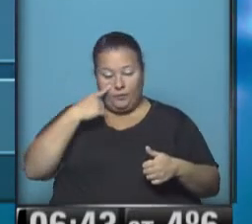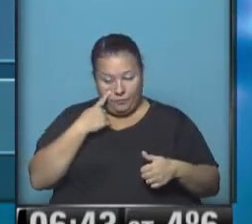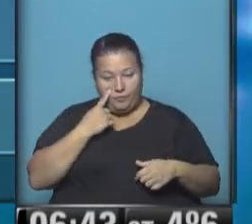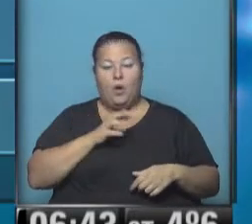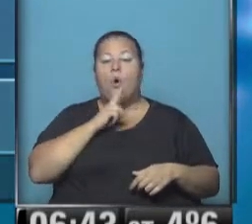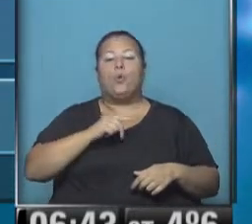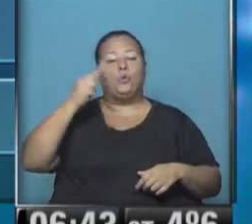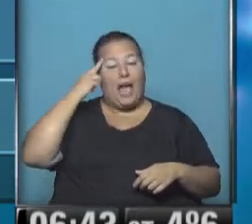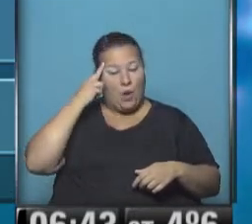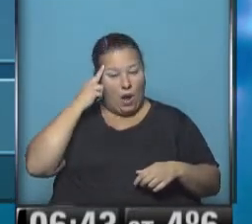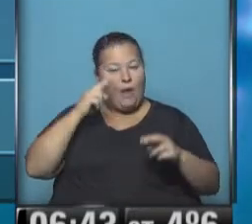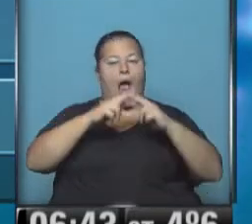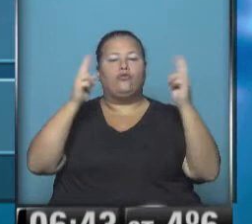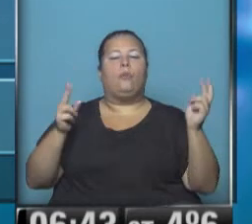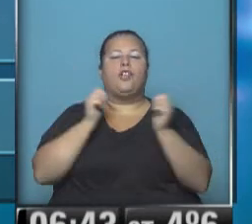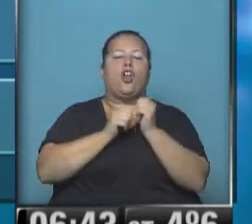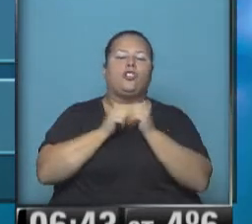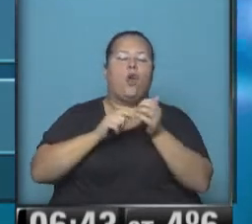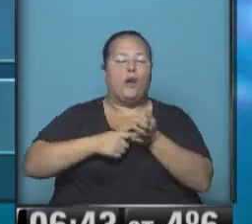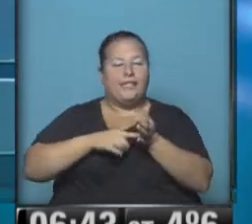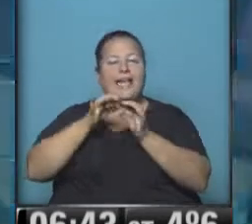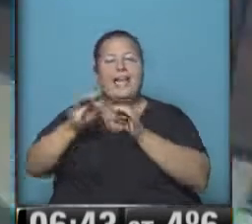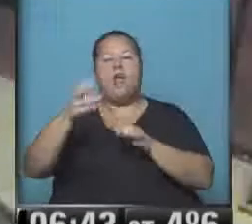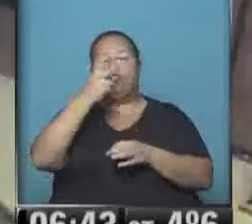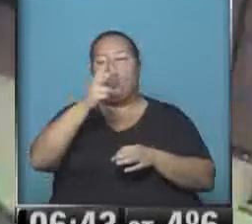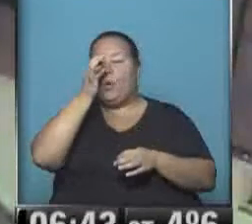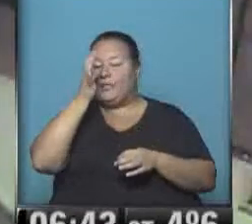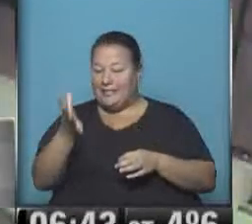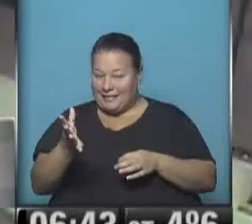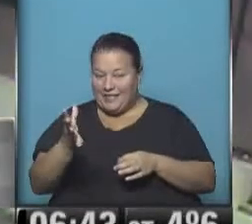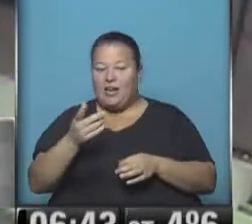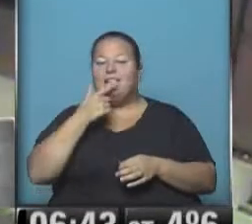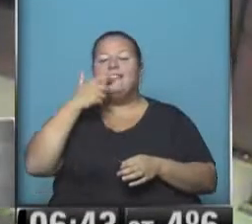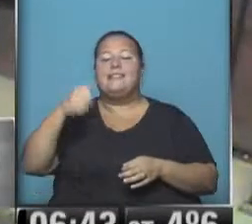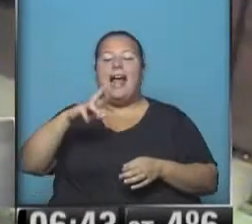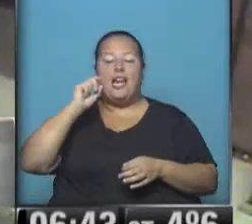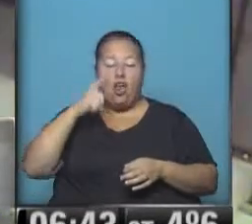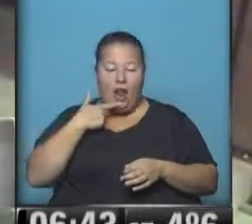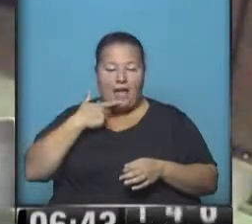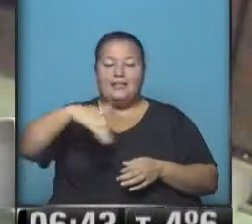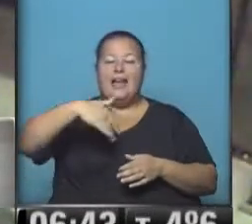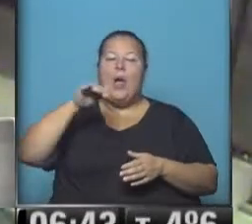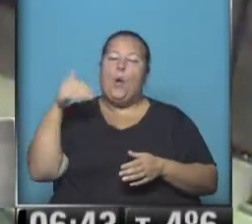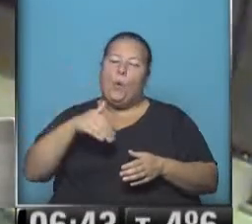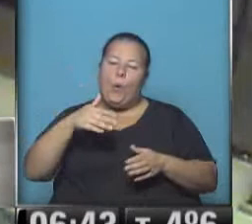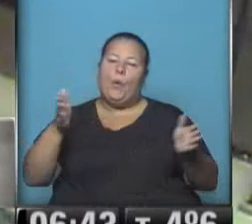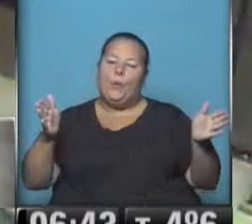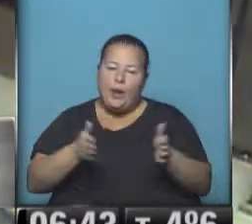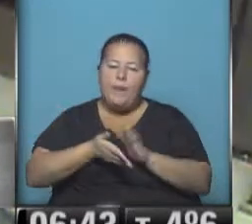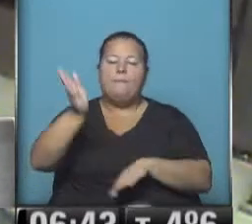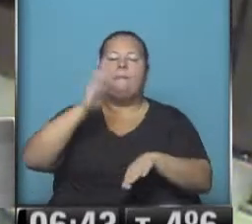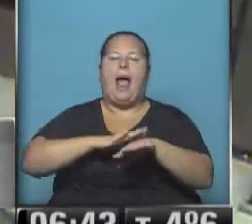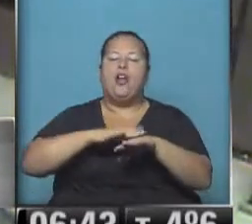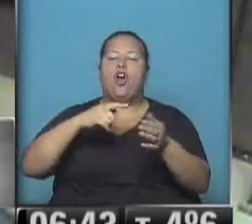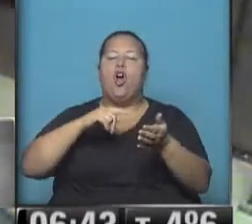que en la Ruta 9, Autopista Rosario-Buenos Aires, kilómetro 225, en San Nicolás, el carril lento está reducido hacia Rosario,